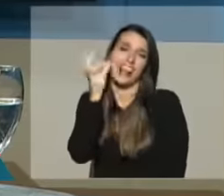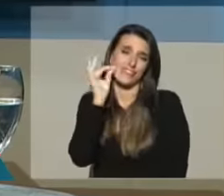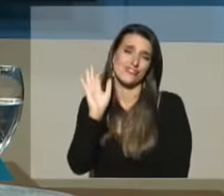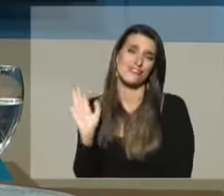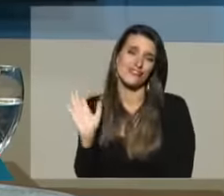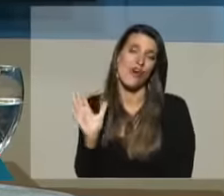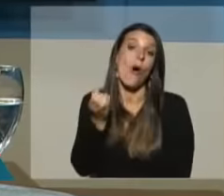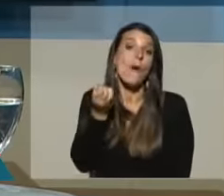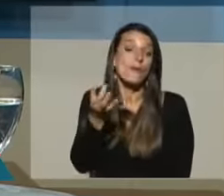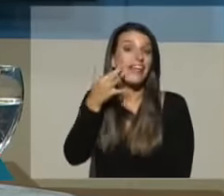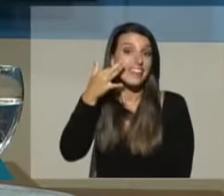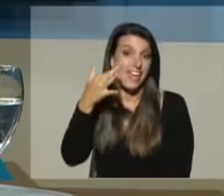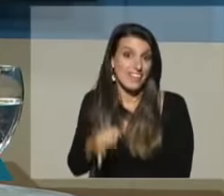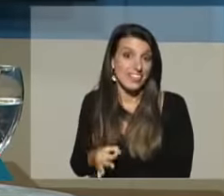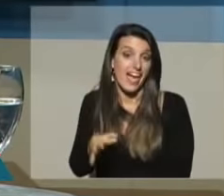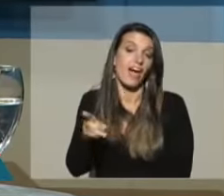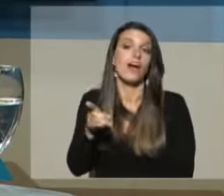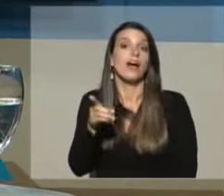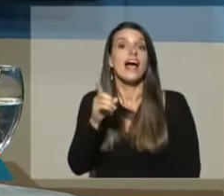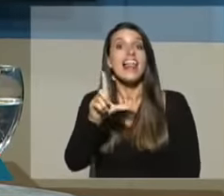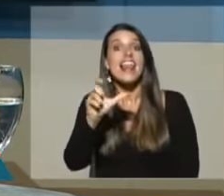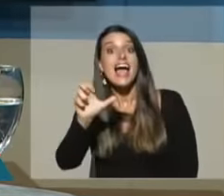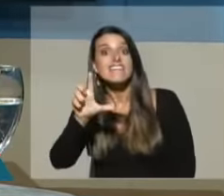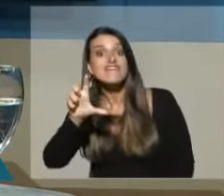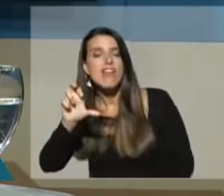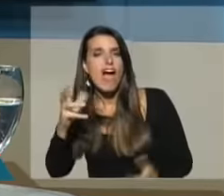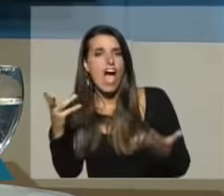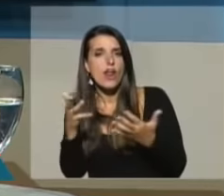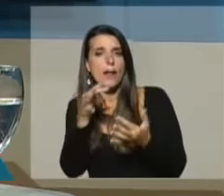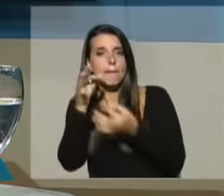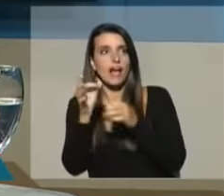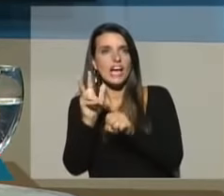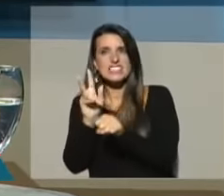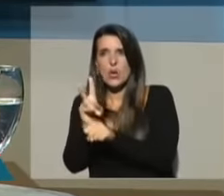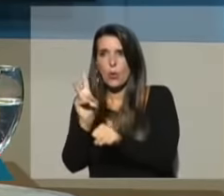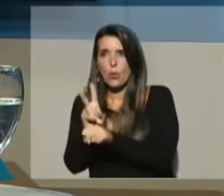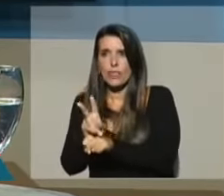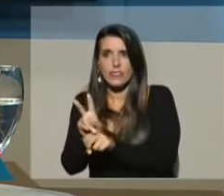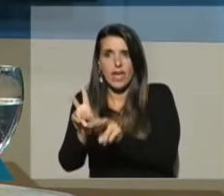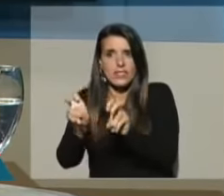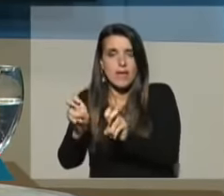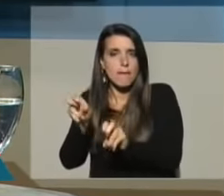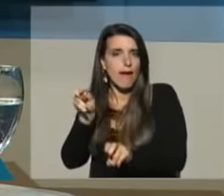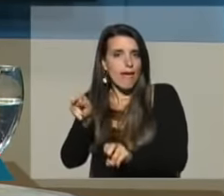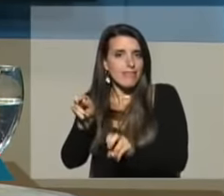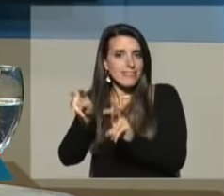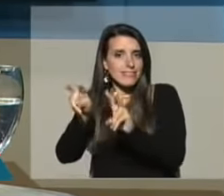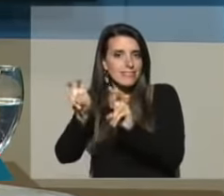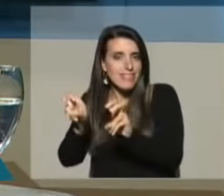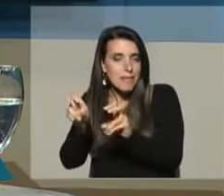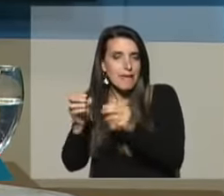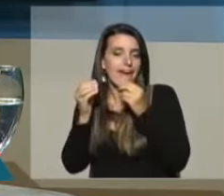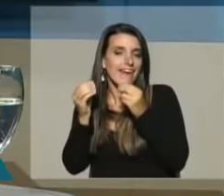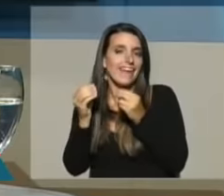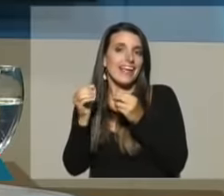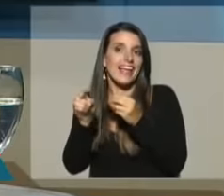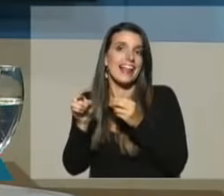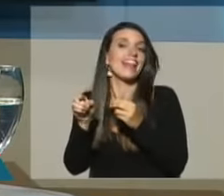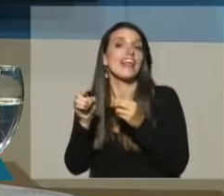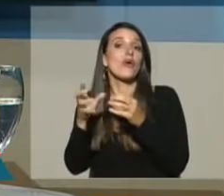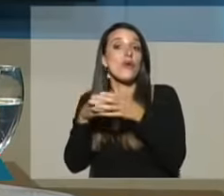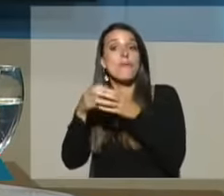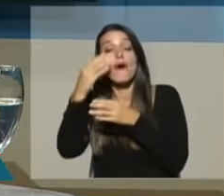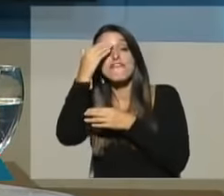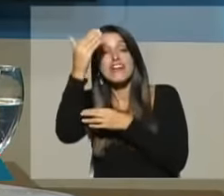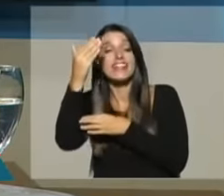Porque realmente que el señor Lallera salga a hablar de seguridad, cuando ese tema es una materia en la que el